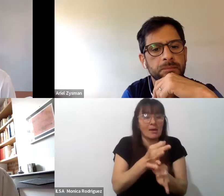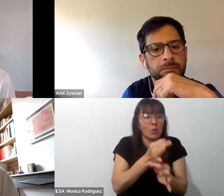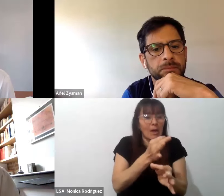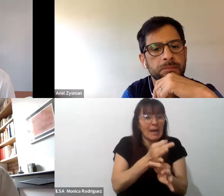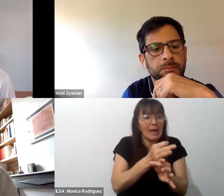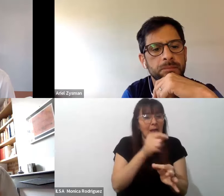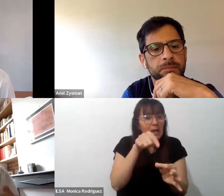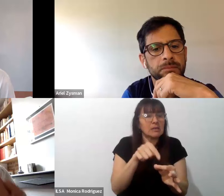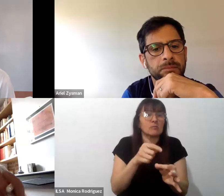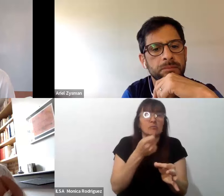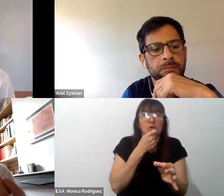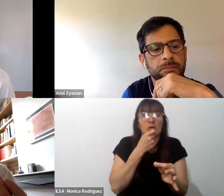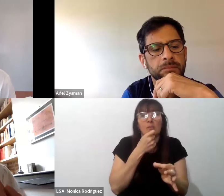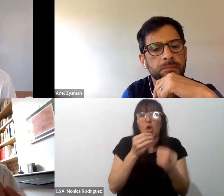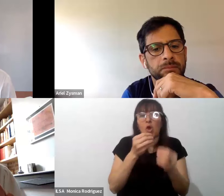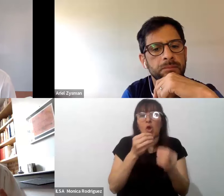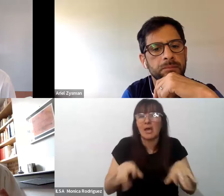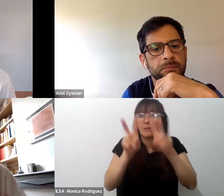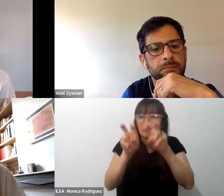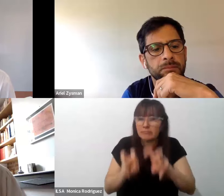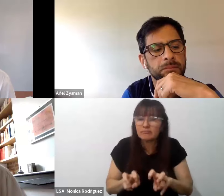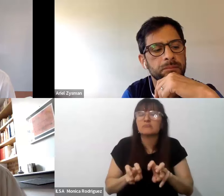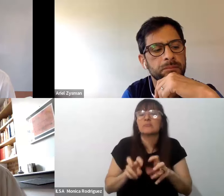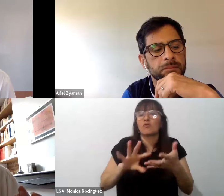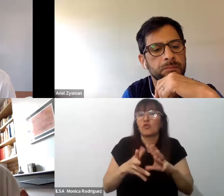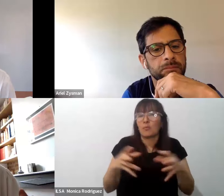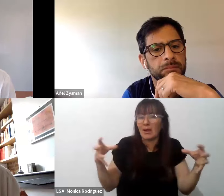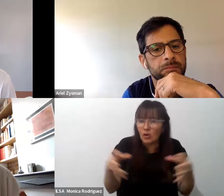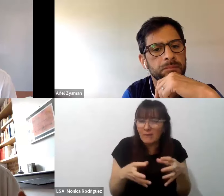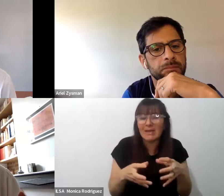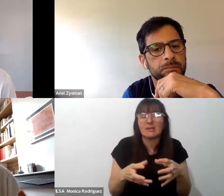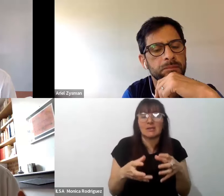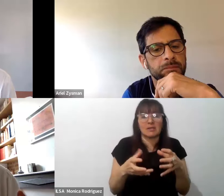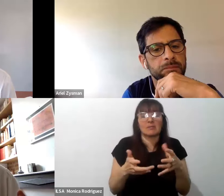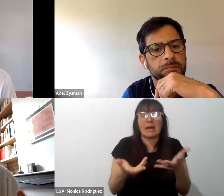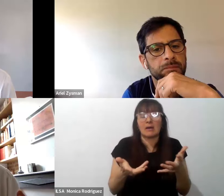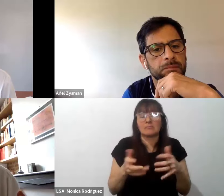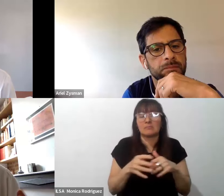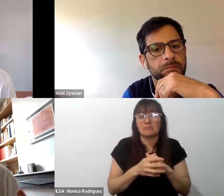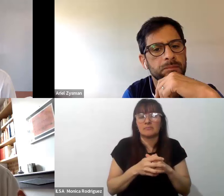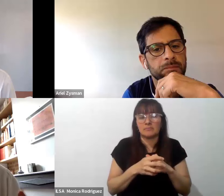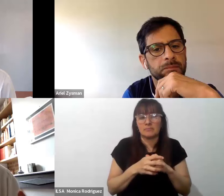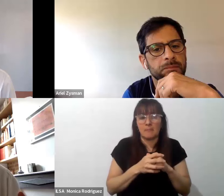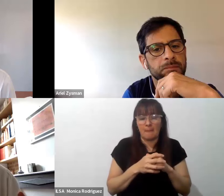una investigación acción una investigación colaborativa no es tanto